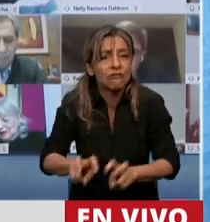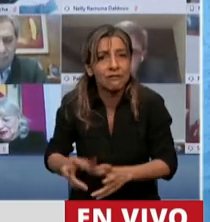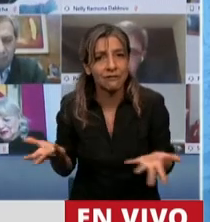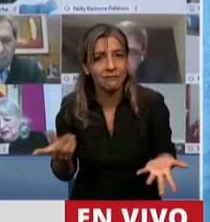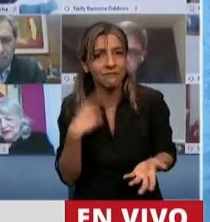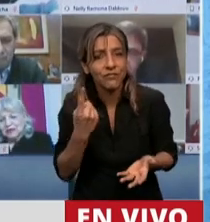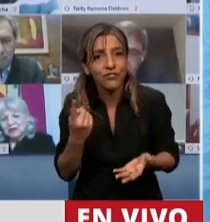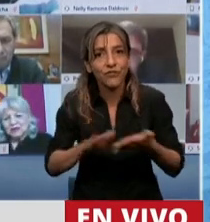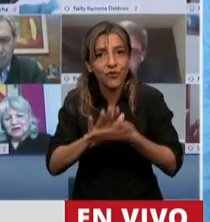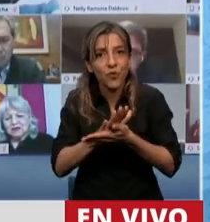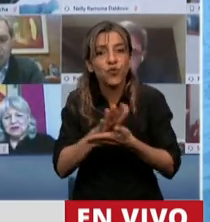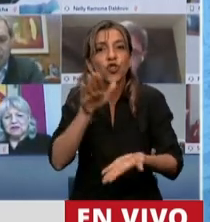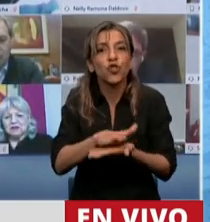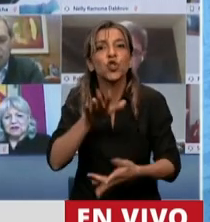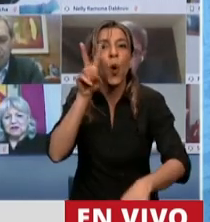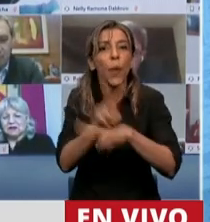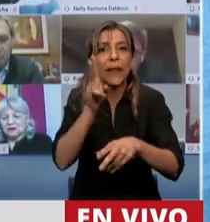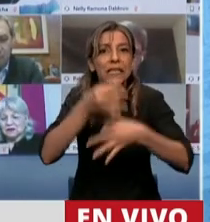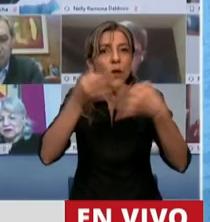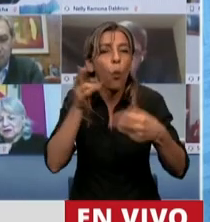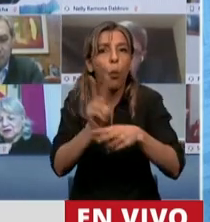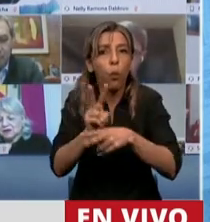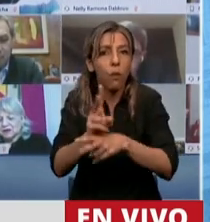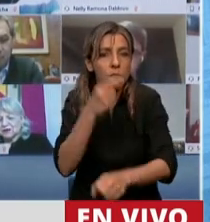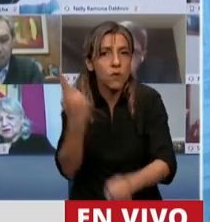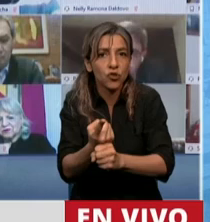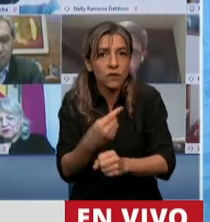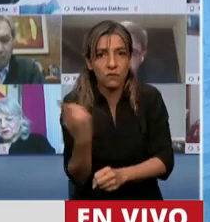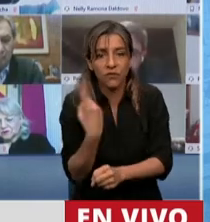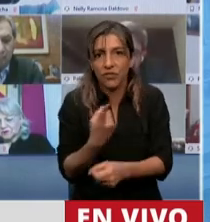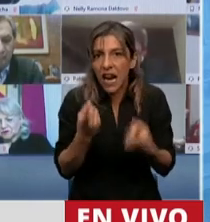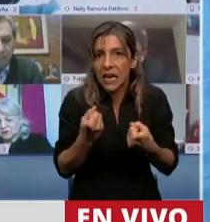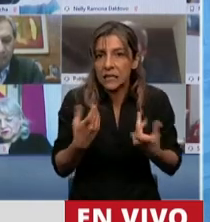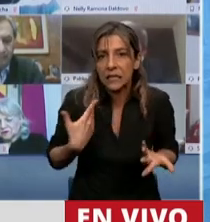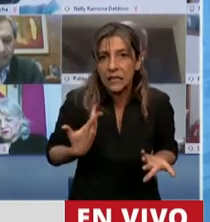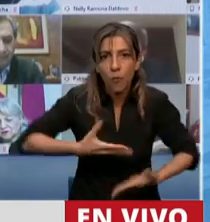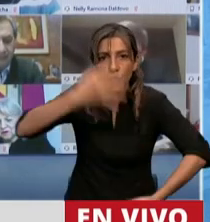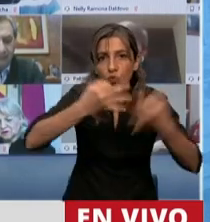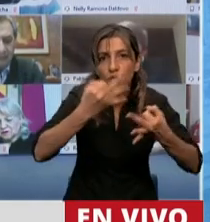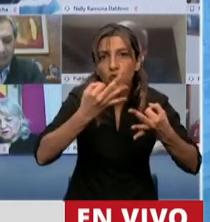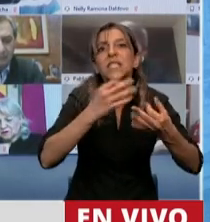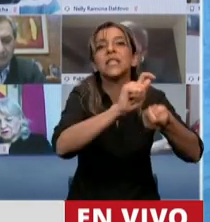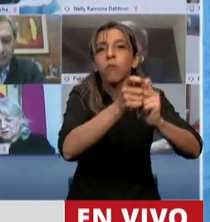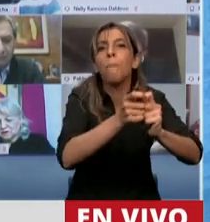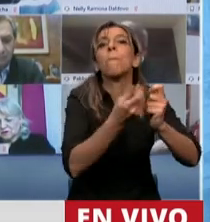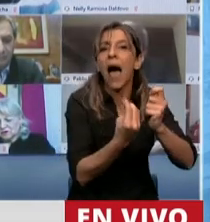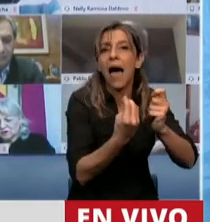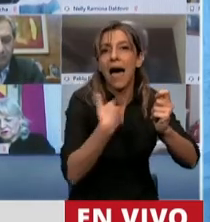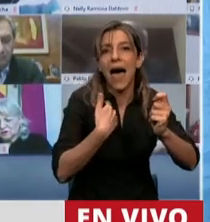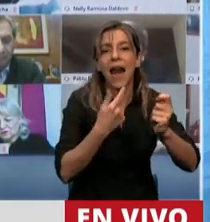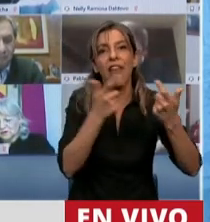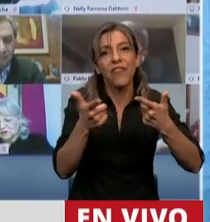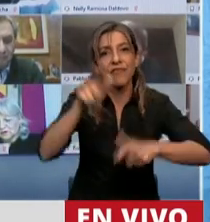no podemos llegar con una Argentina que esté más próxima con una justicia perdón que esté más próxima más cerca del ciudadano hay